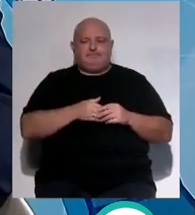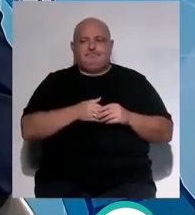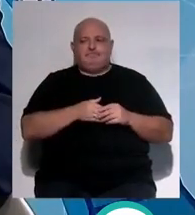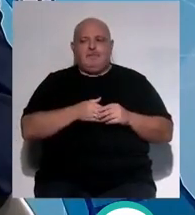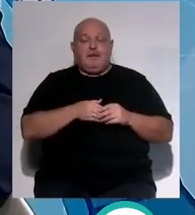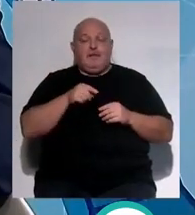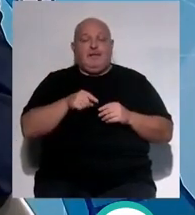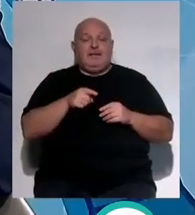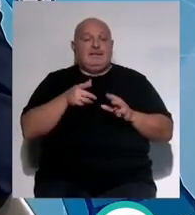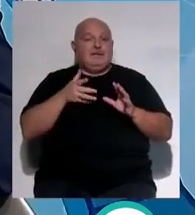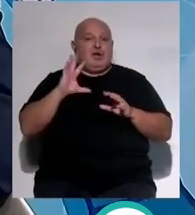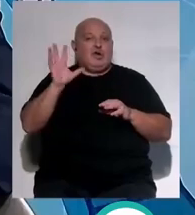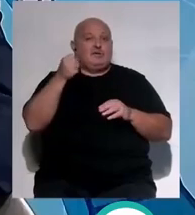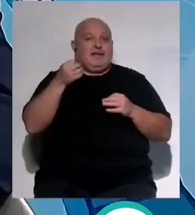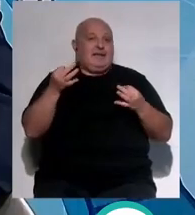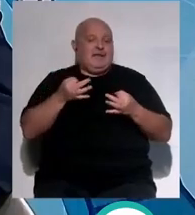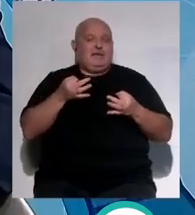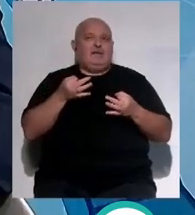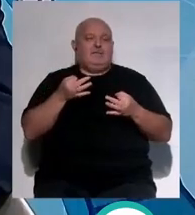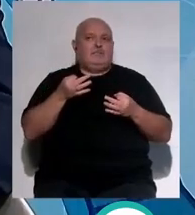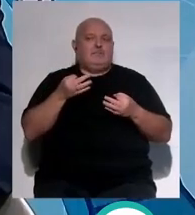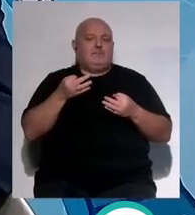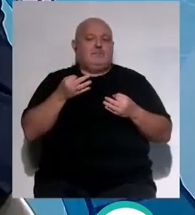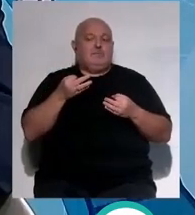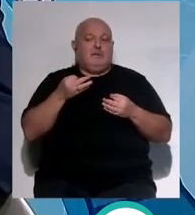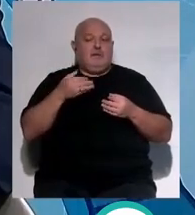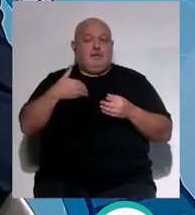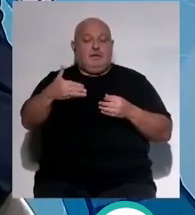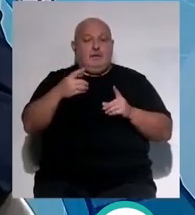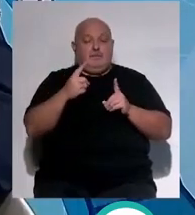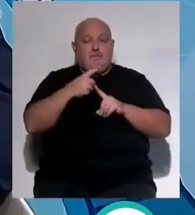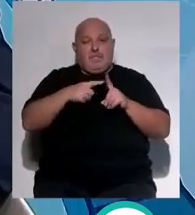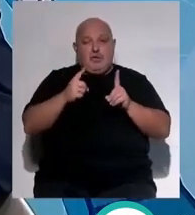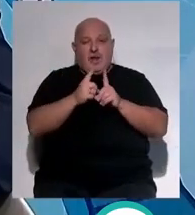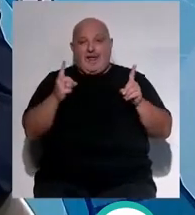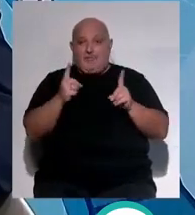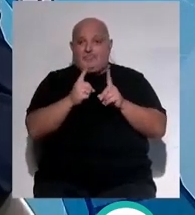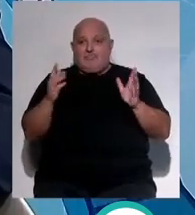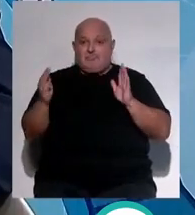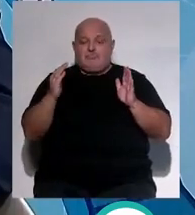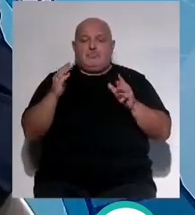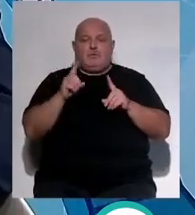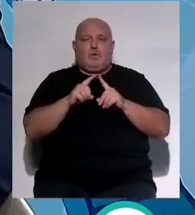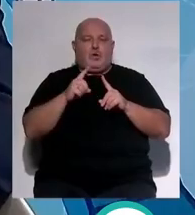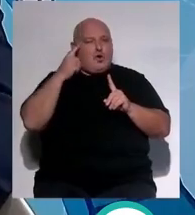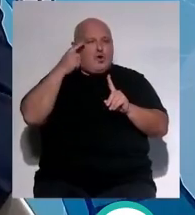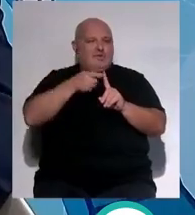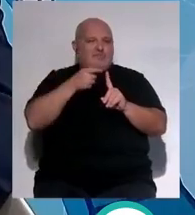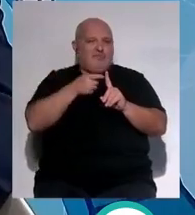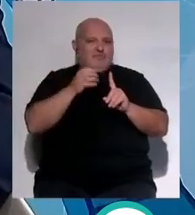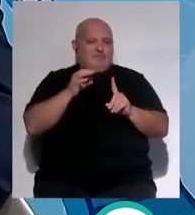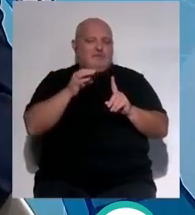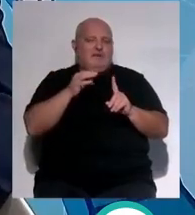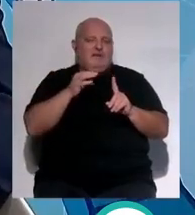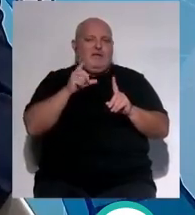con esto lo que conseguimos es o lo que pretendemos conseguir es que en el medio y largo plazo afianzar el objetivo que